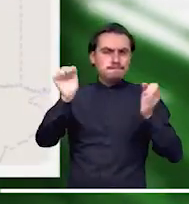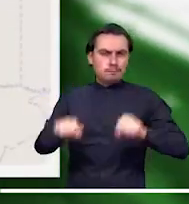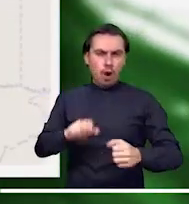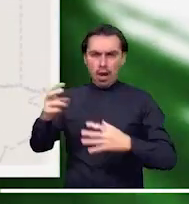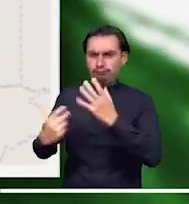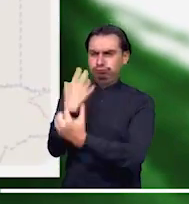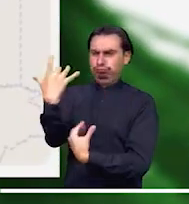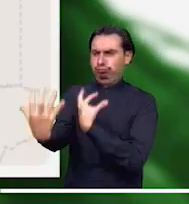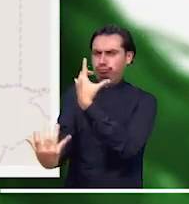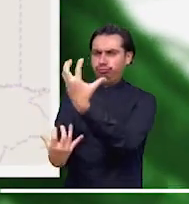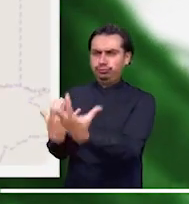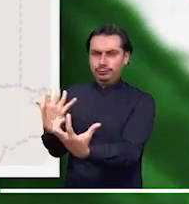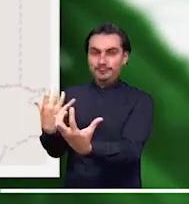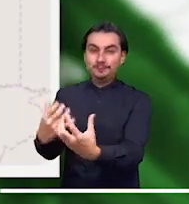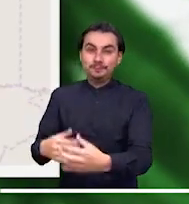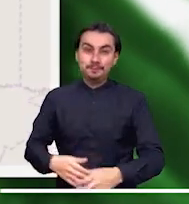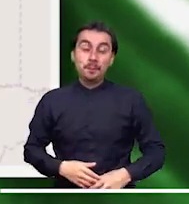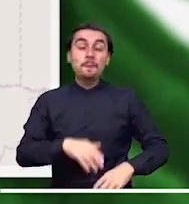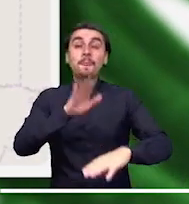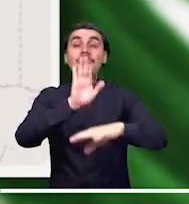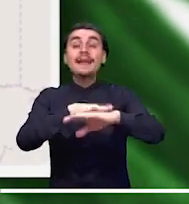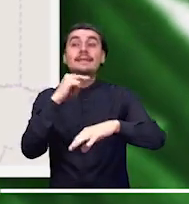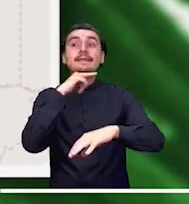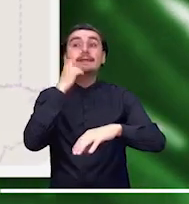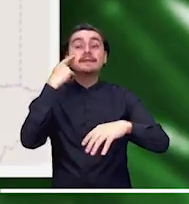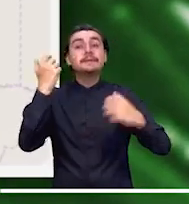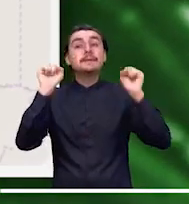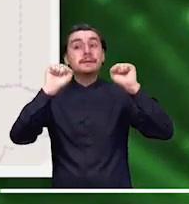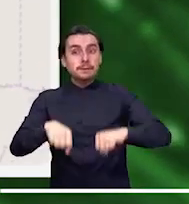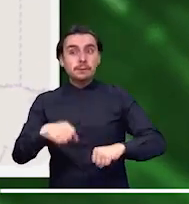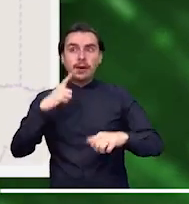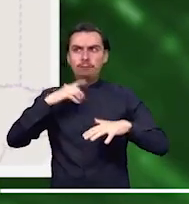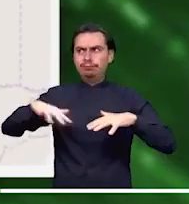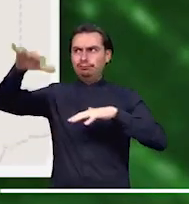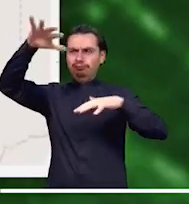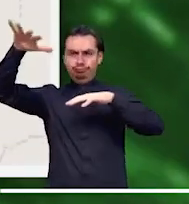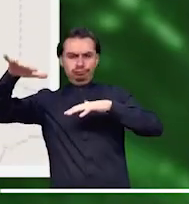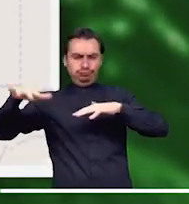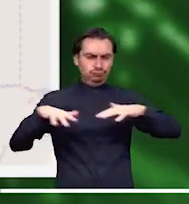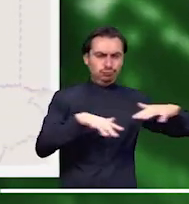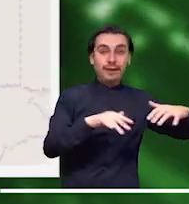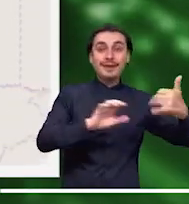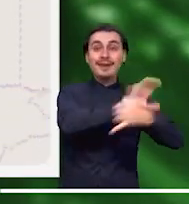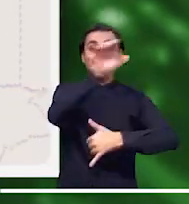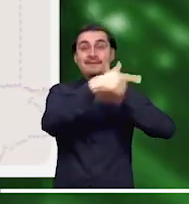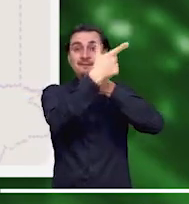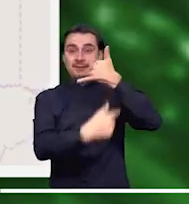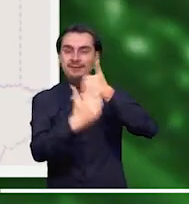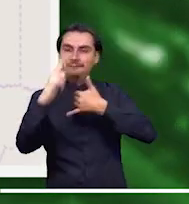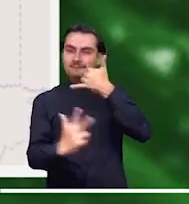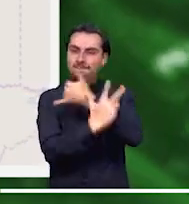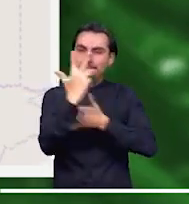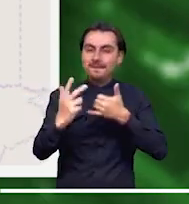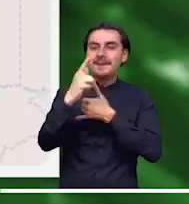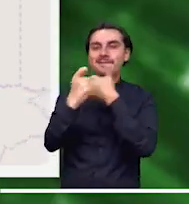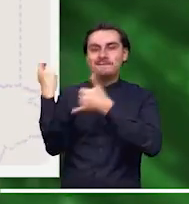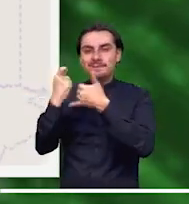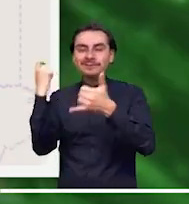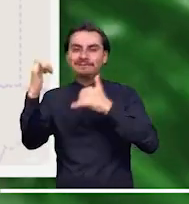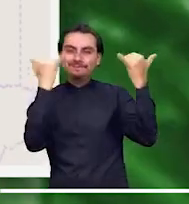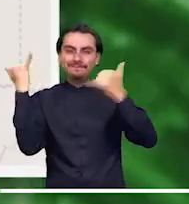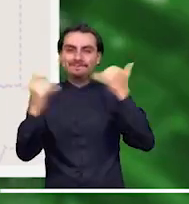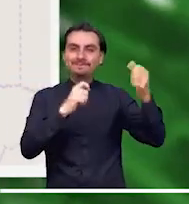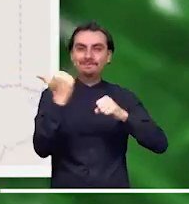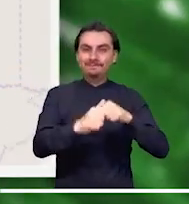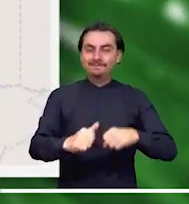Se activa la alerta roja por alta probabilidad de incendios en zonas de los departamentos de Huila y Torima. En